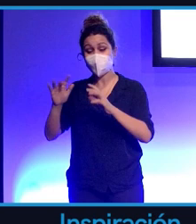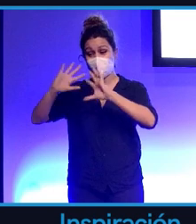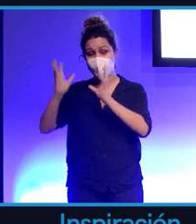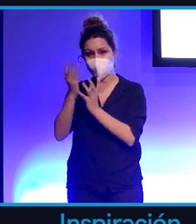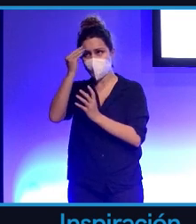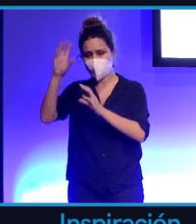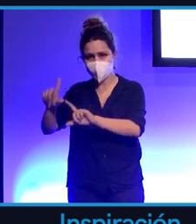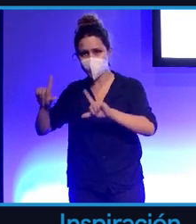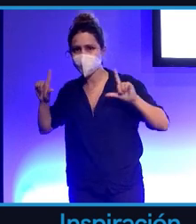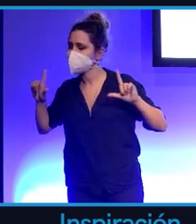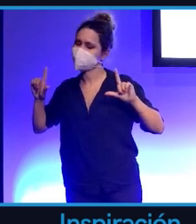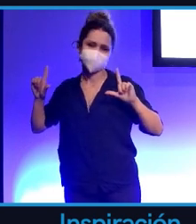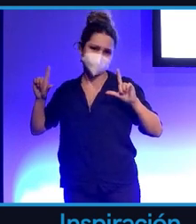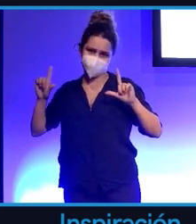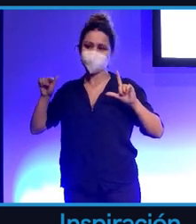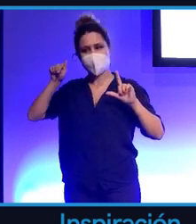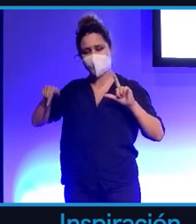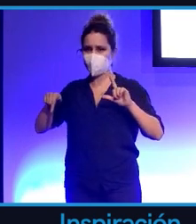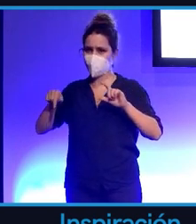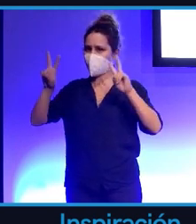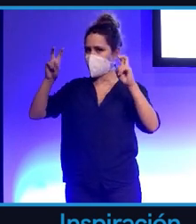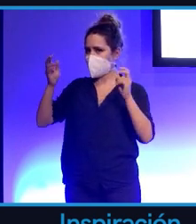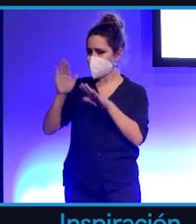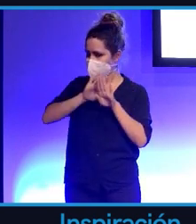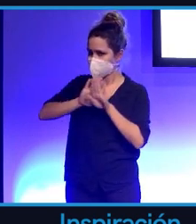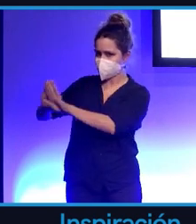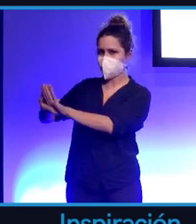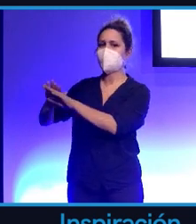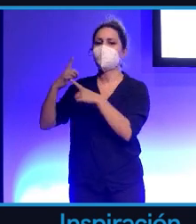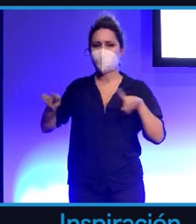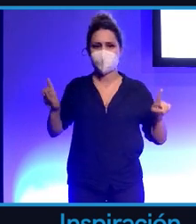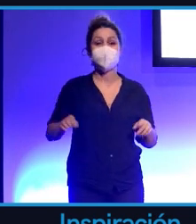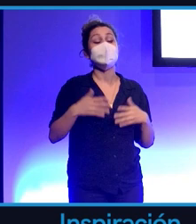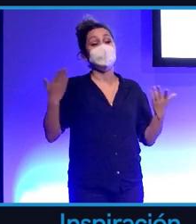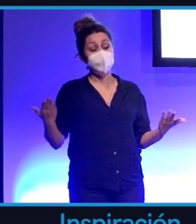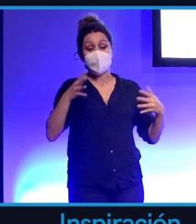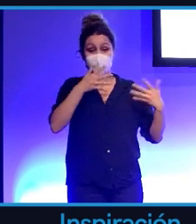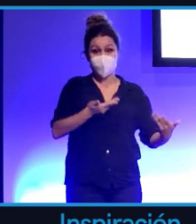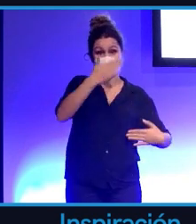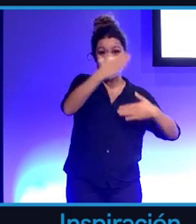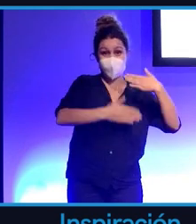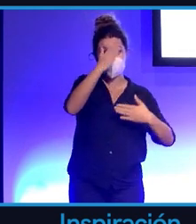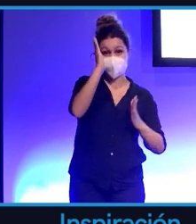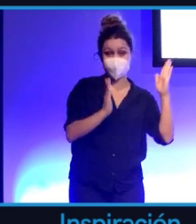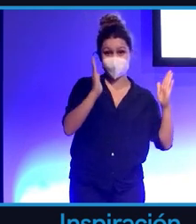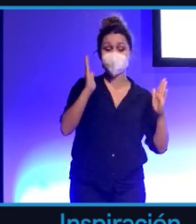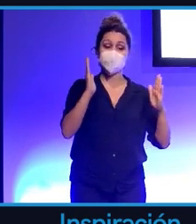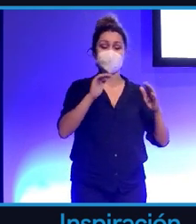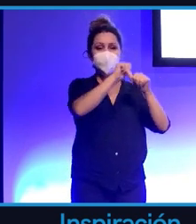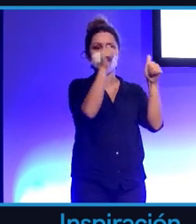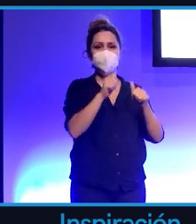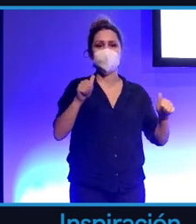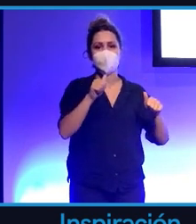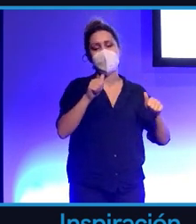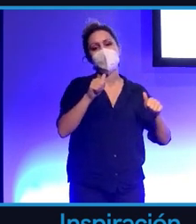que ya es otra cosa. Entonces, hay limitaciones. Ese modelo estándar que les enseñado funciona bien